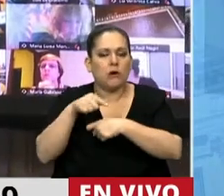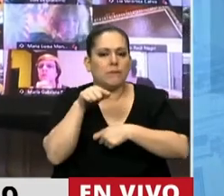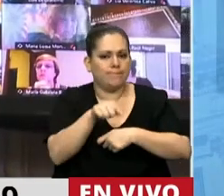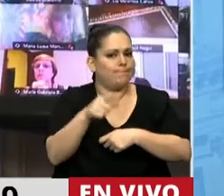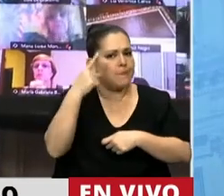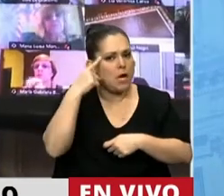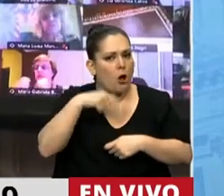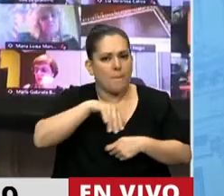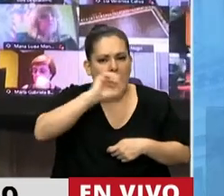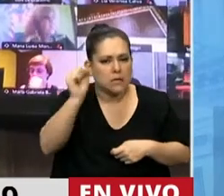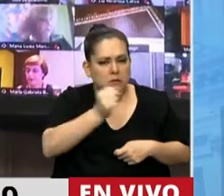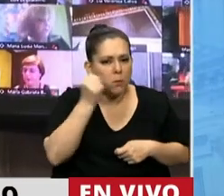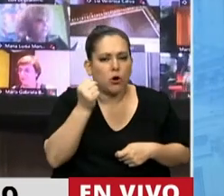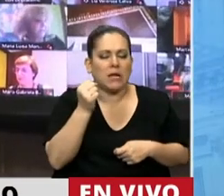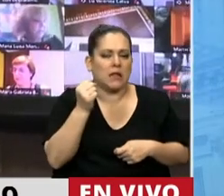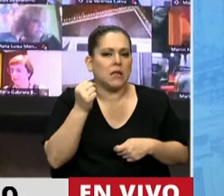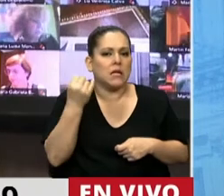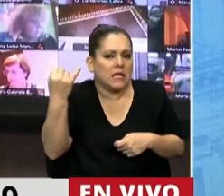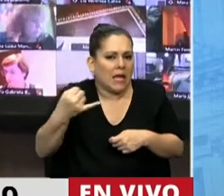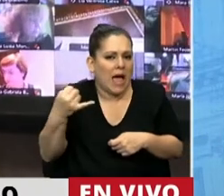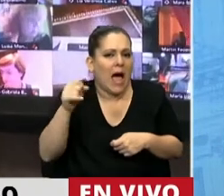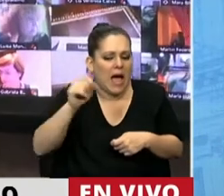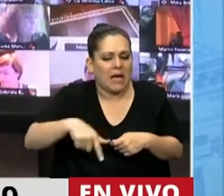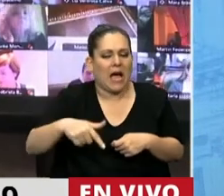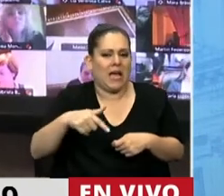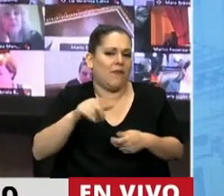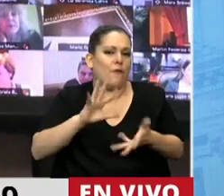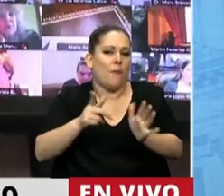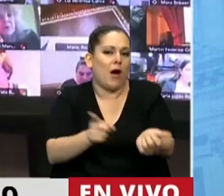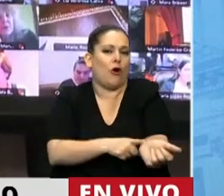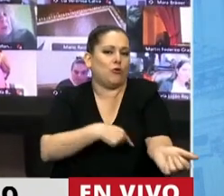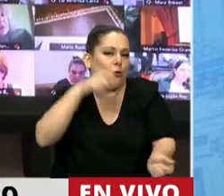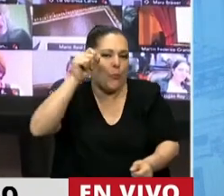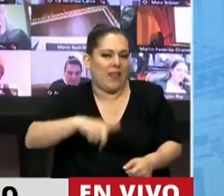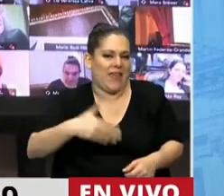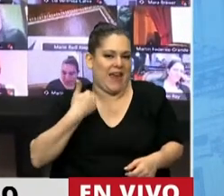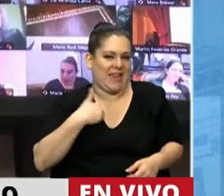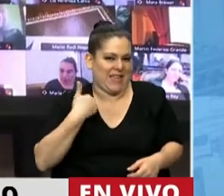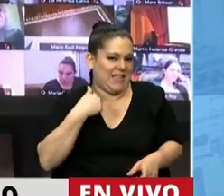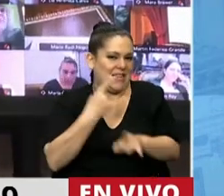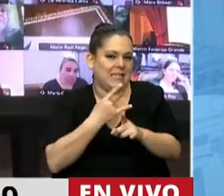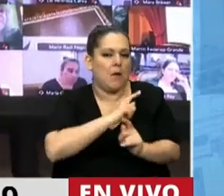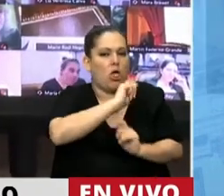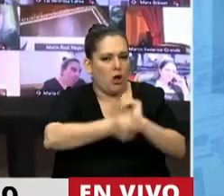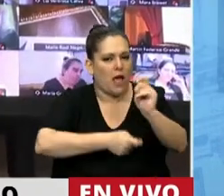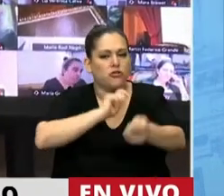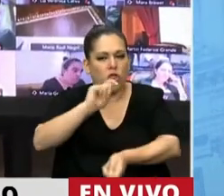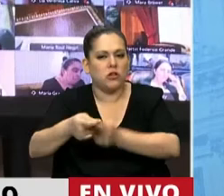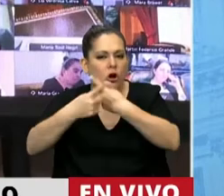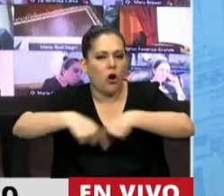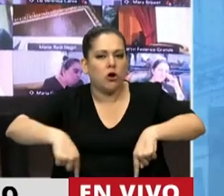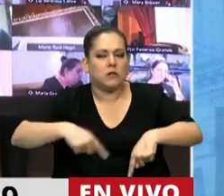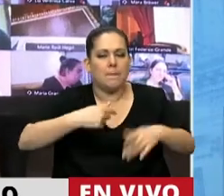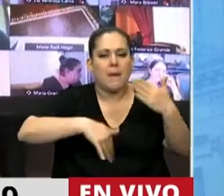arraigados de lo que hay en las costumbres de nuestro país y en el marco de los negocios jurídicos, sobre todo